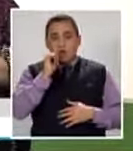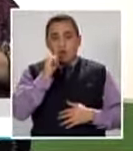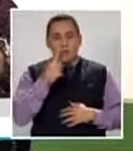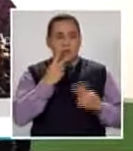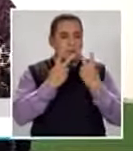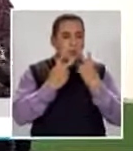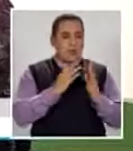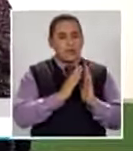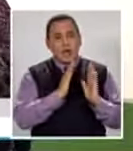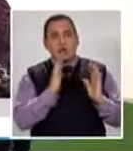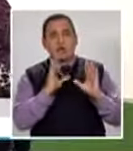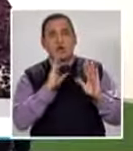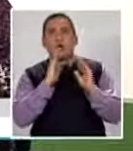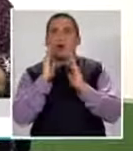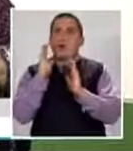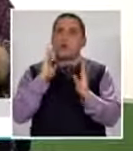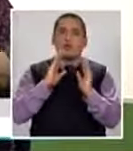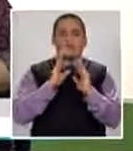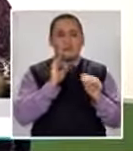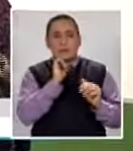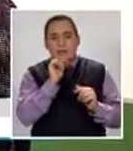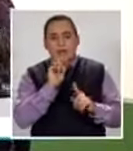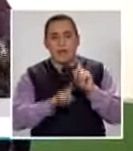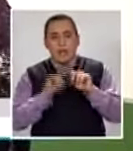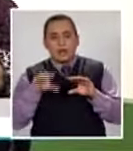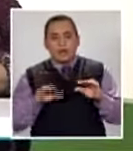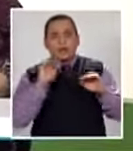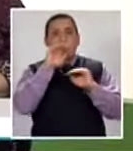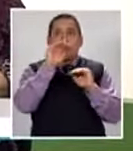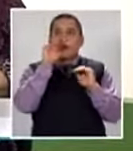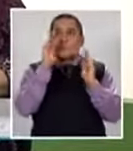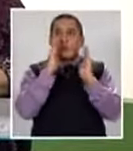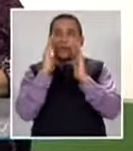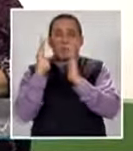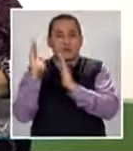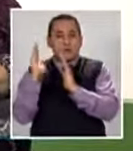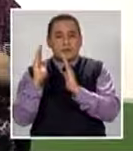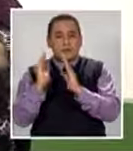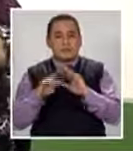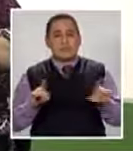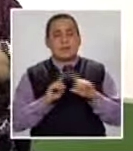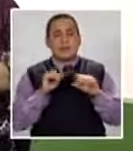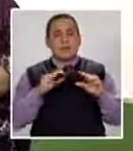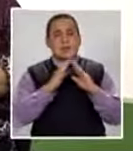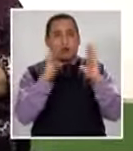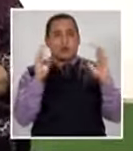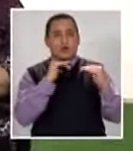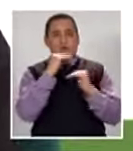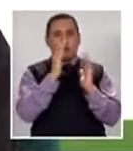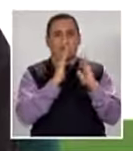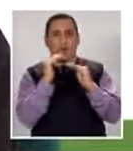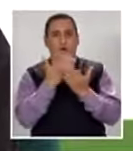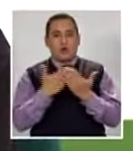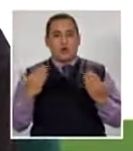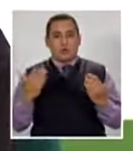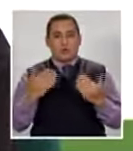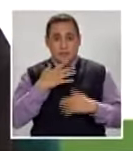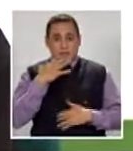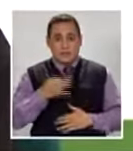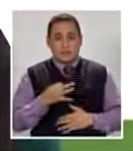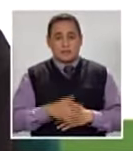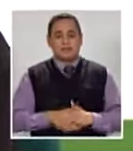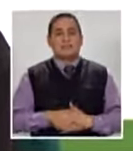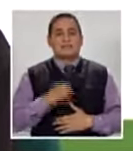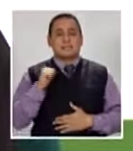el tiempo Viendo que las cosas Estén ordenadas Ajá Si falta algo Tienes que ponerlo Y llenar el stand Con los productos